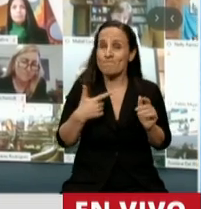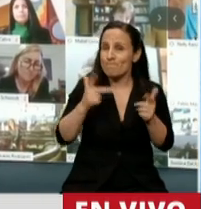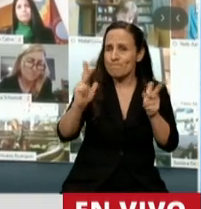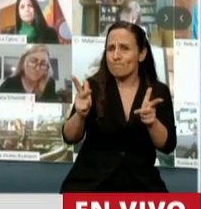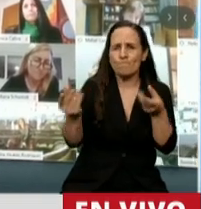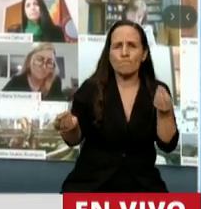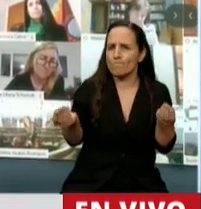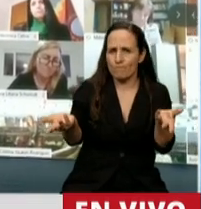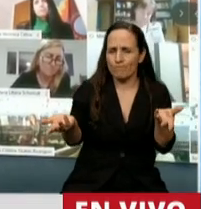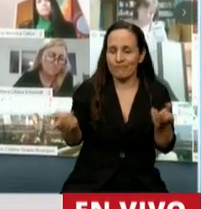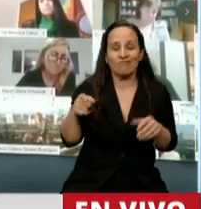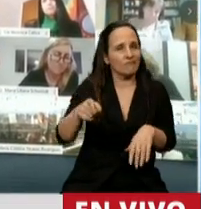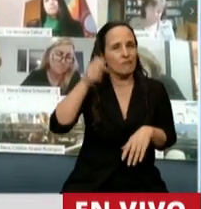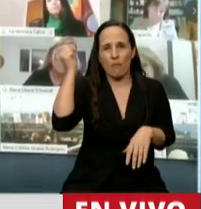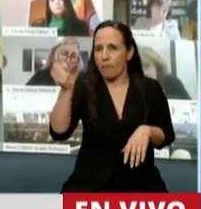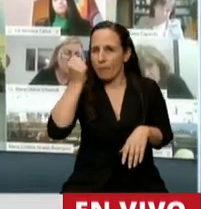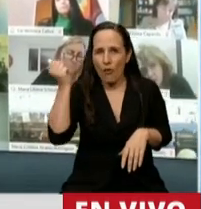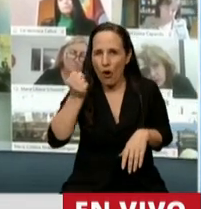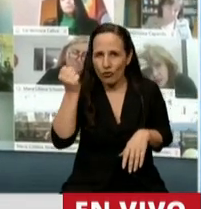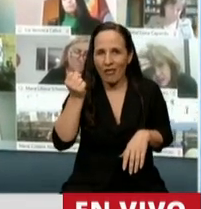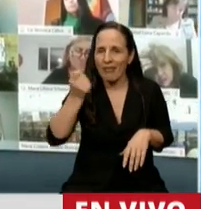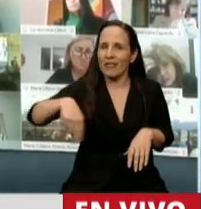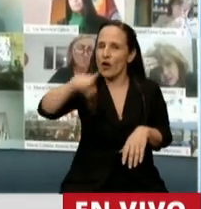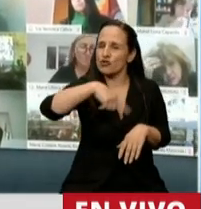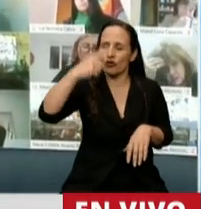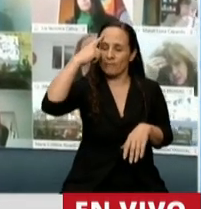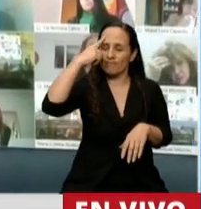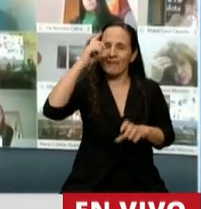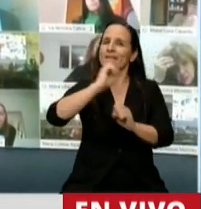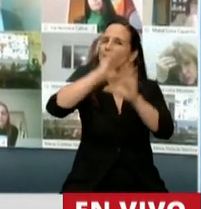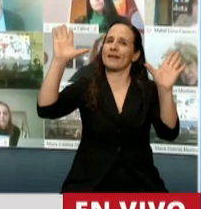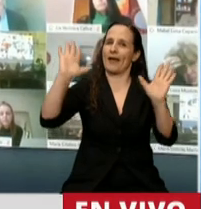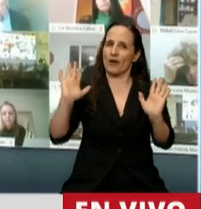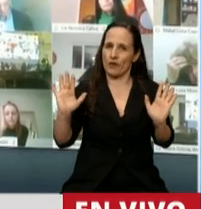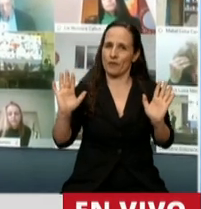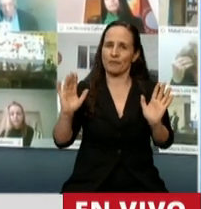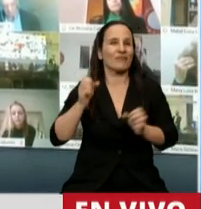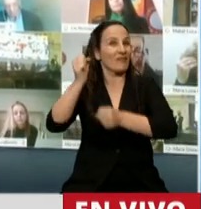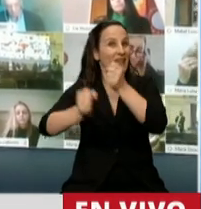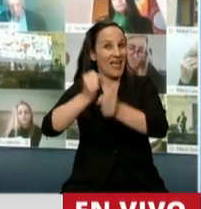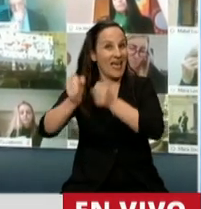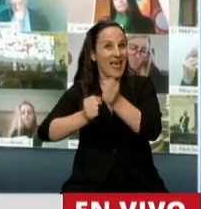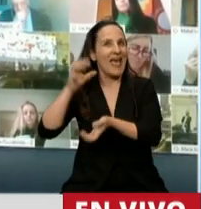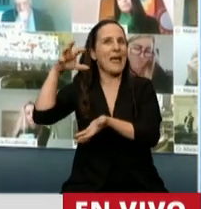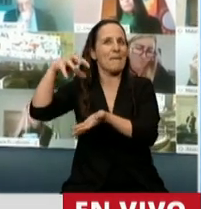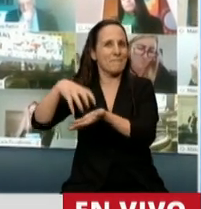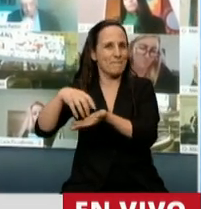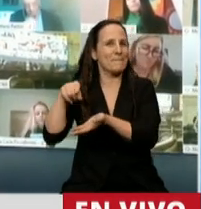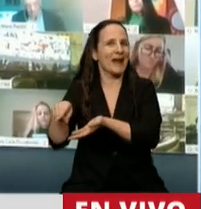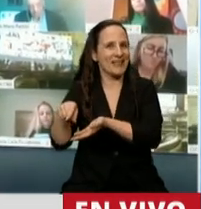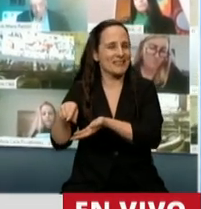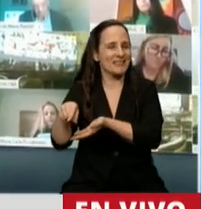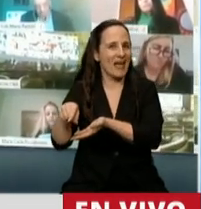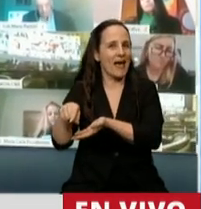porque es muy importante que lo tengamos en claro. Mire, la empresa no solamente sería